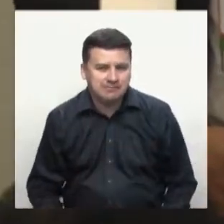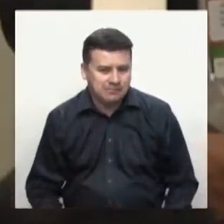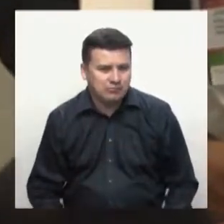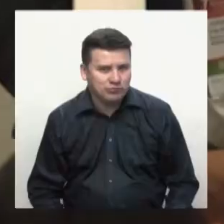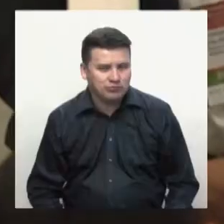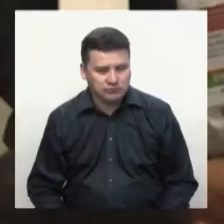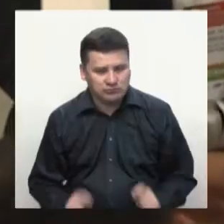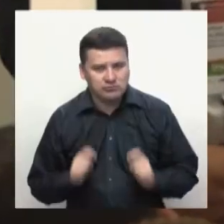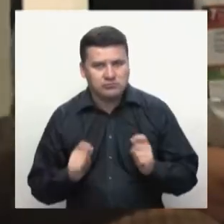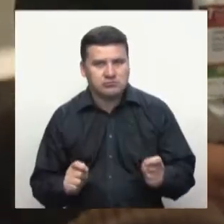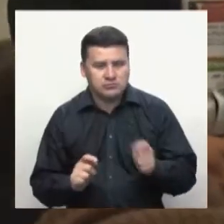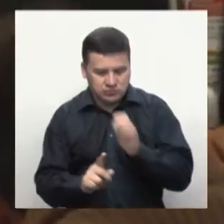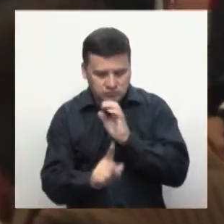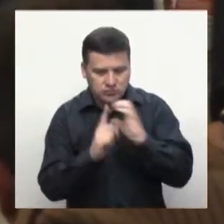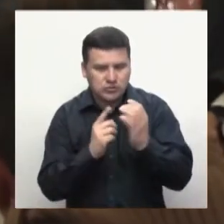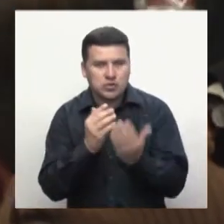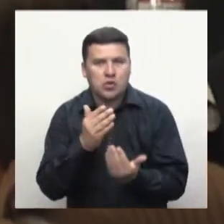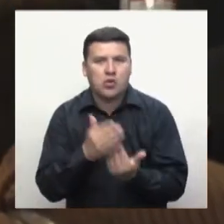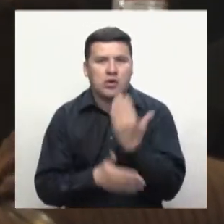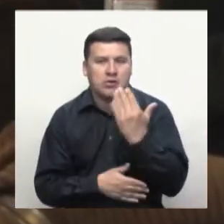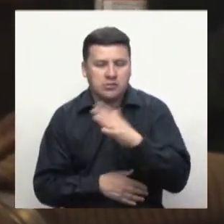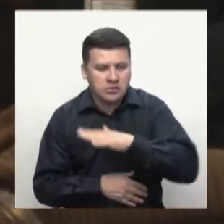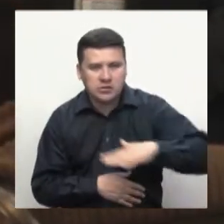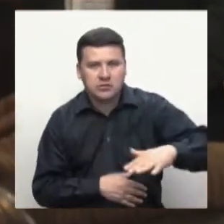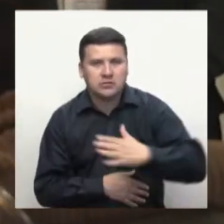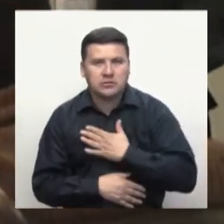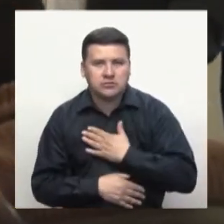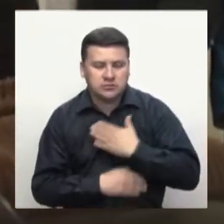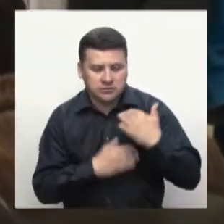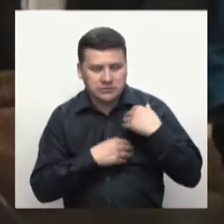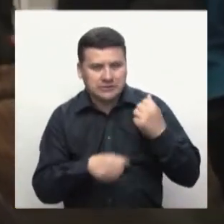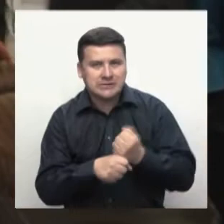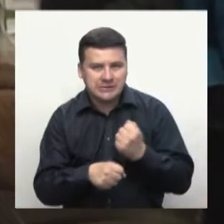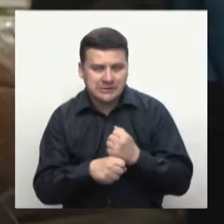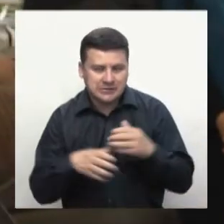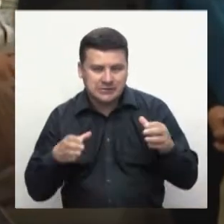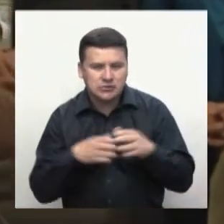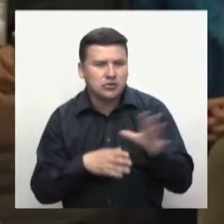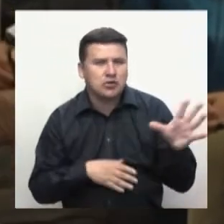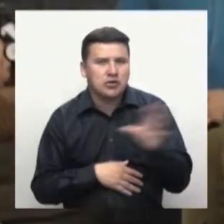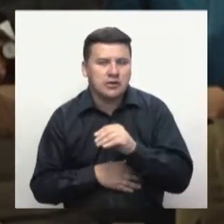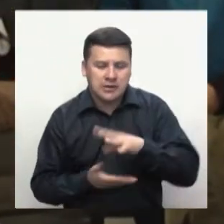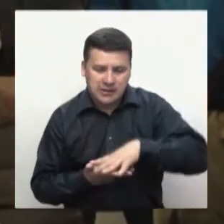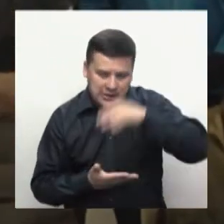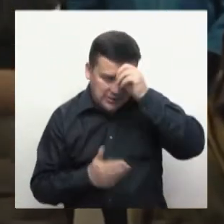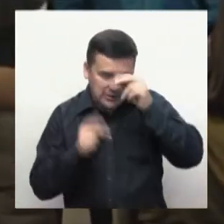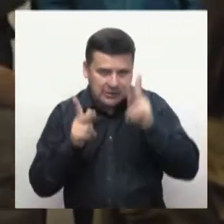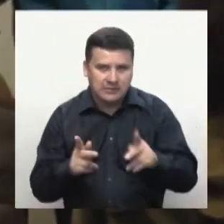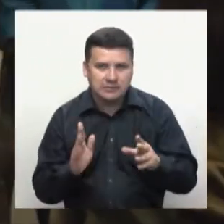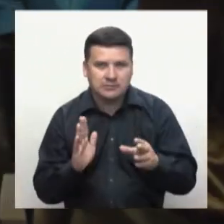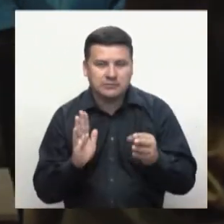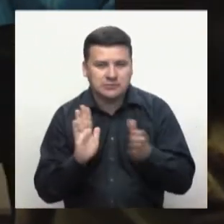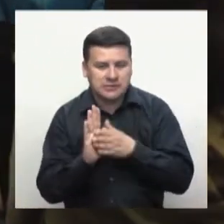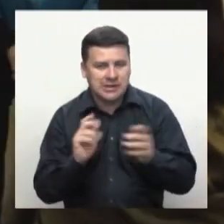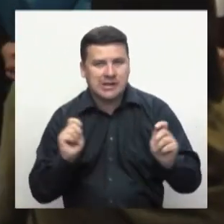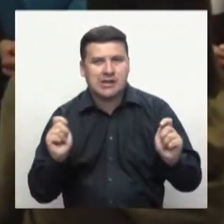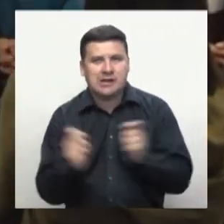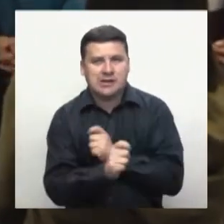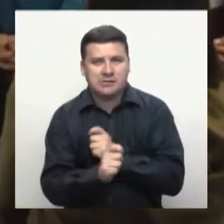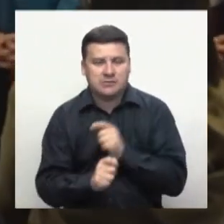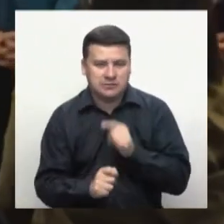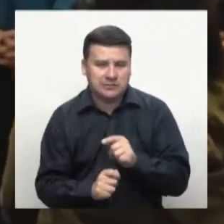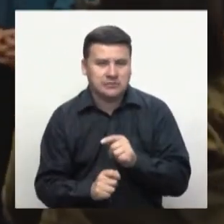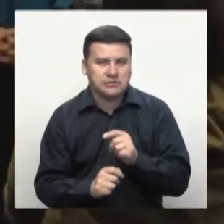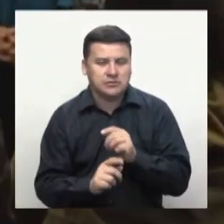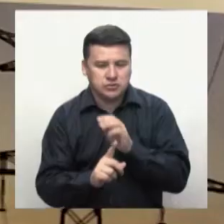cultura nueva en todos nuestros funcionarios y en todos nuestros aprendices del cambio de esa cultura